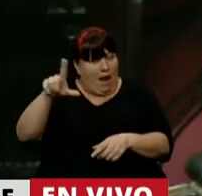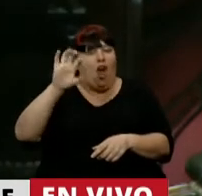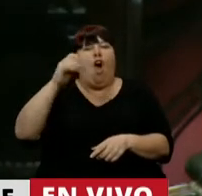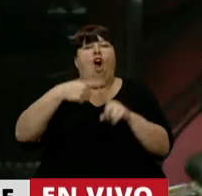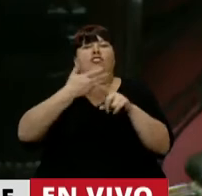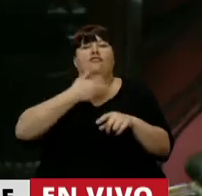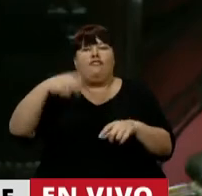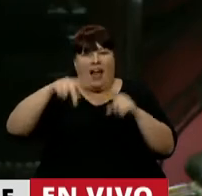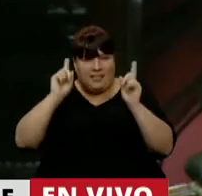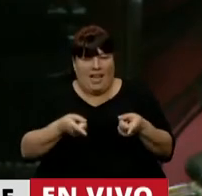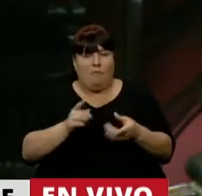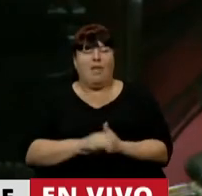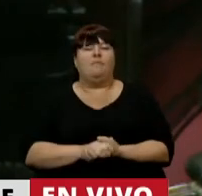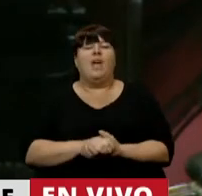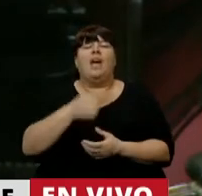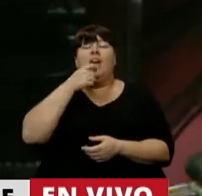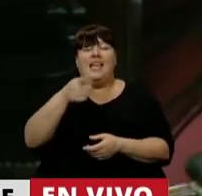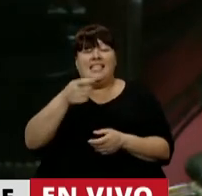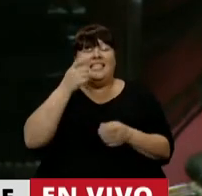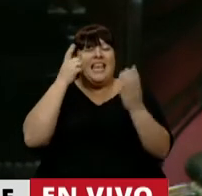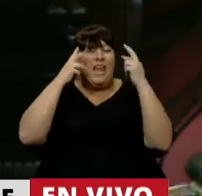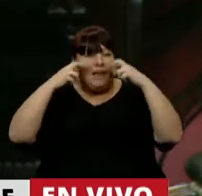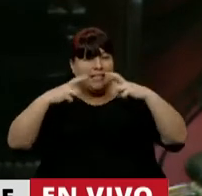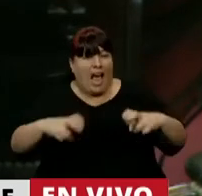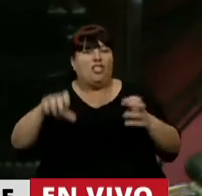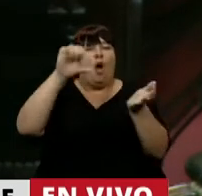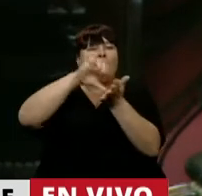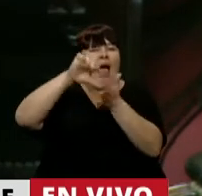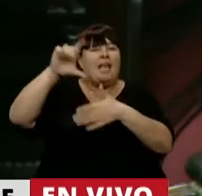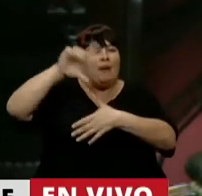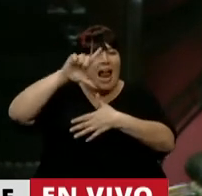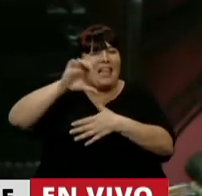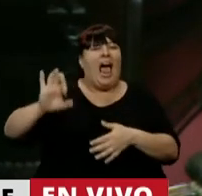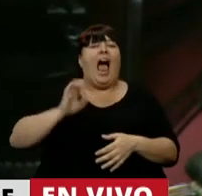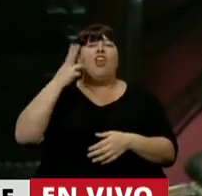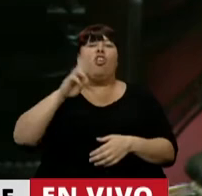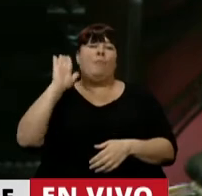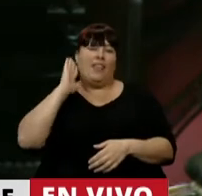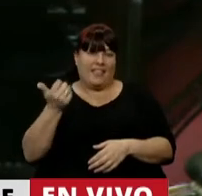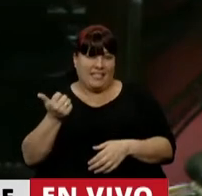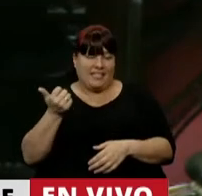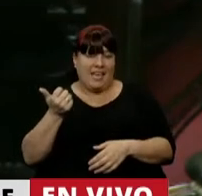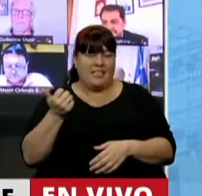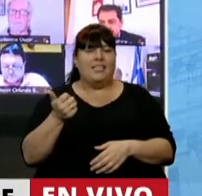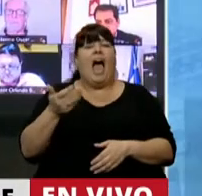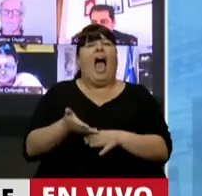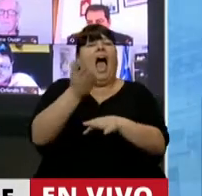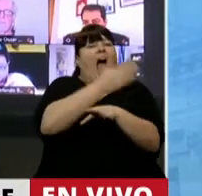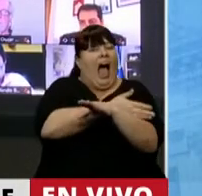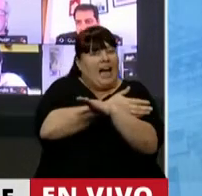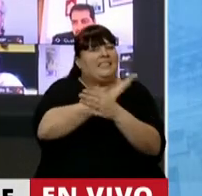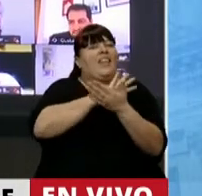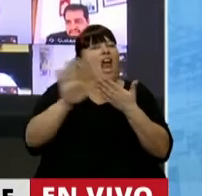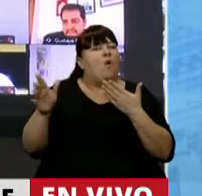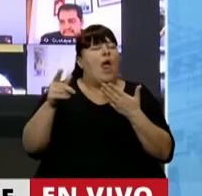Oxfam, que haciendo un estudio para países de América Latina del 2016, previo a las nuevas